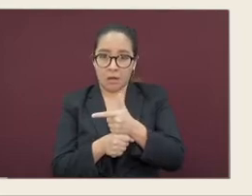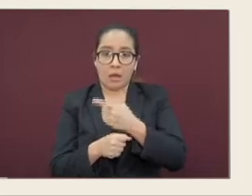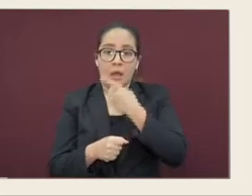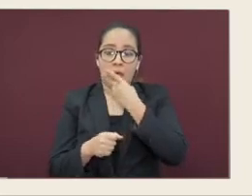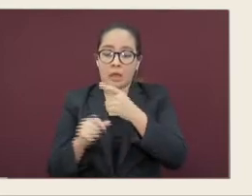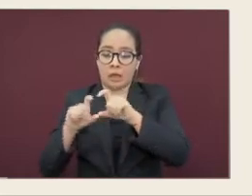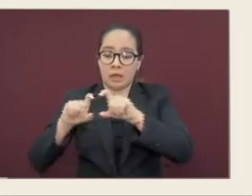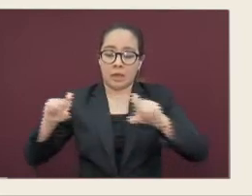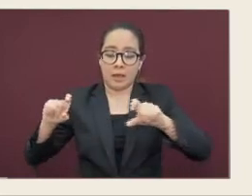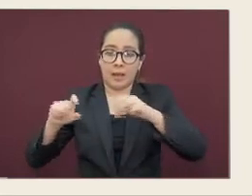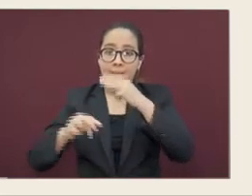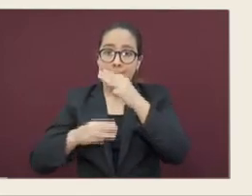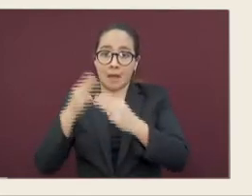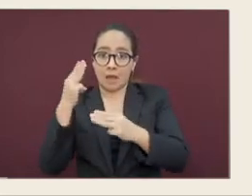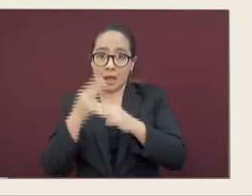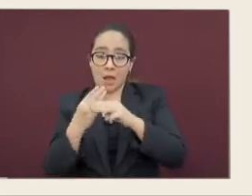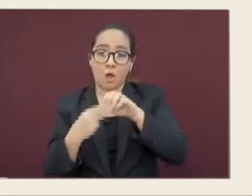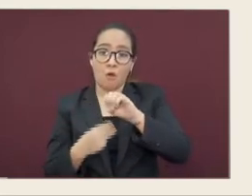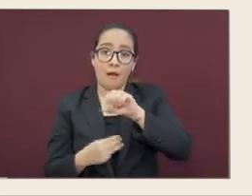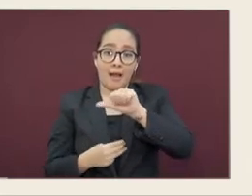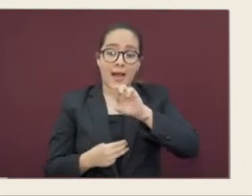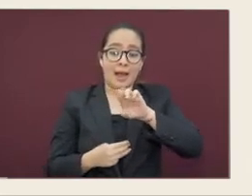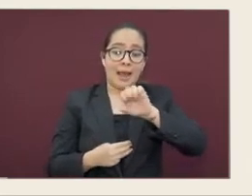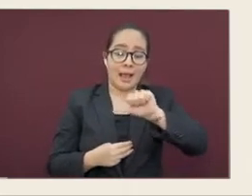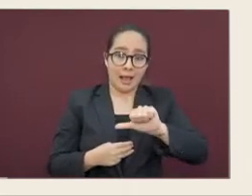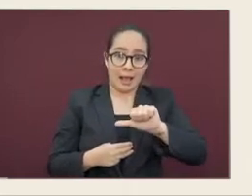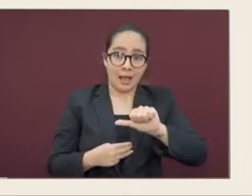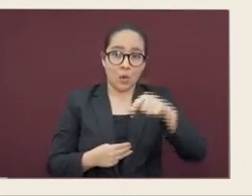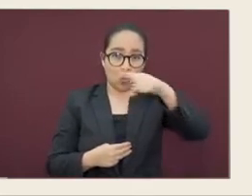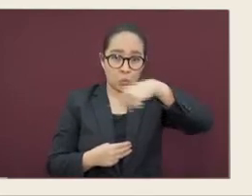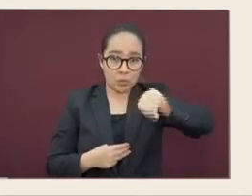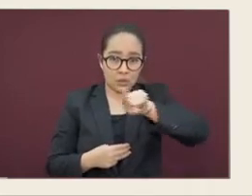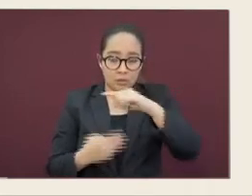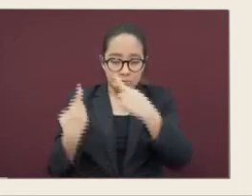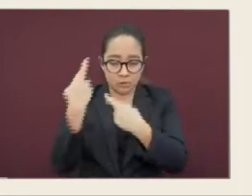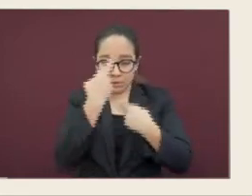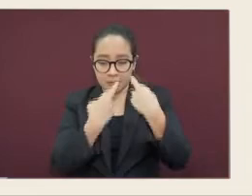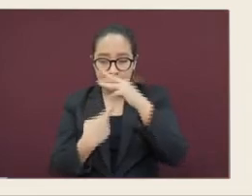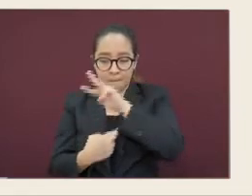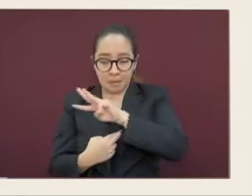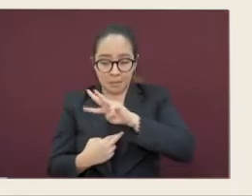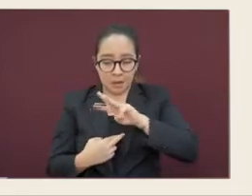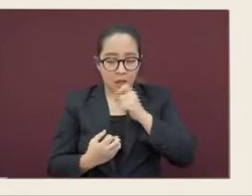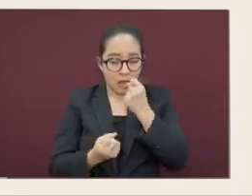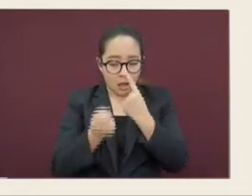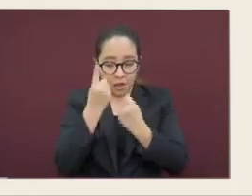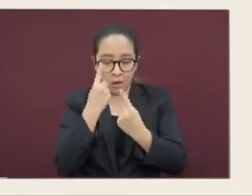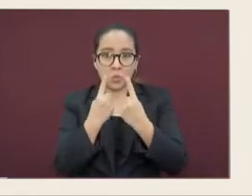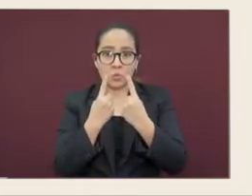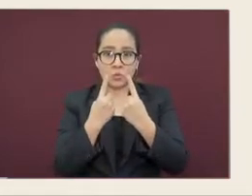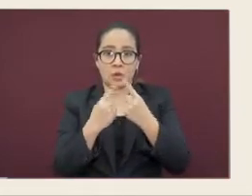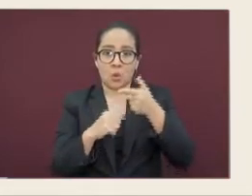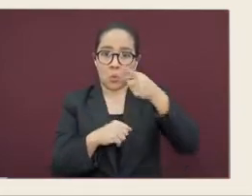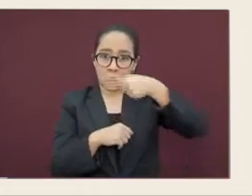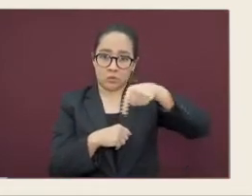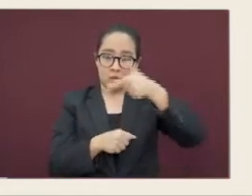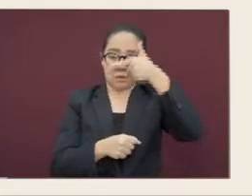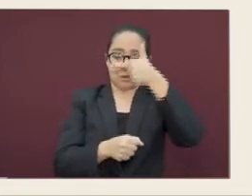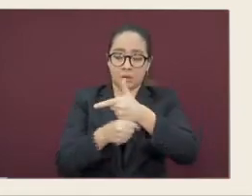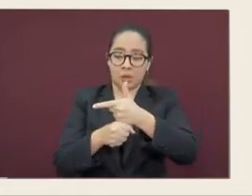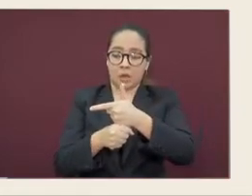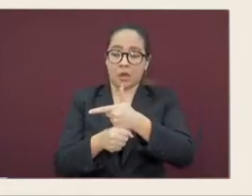o área, consulten algunos de los links. Para que identifiquen el dato